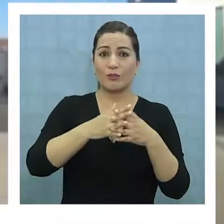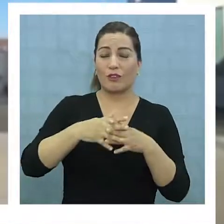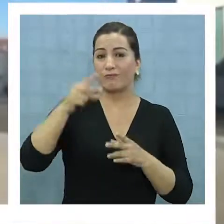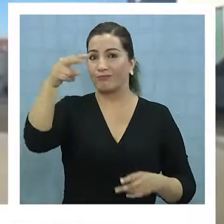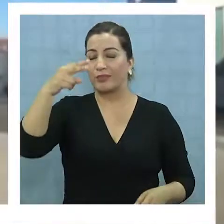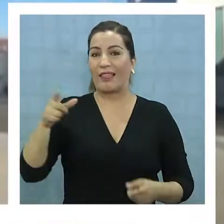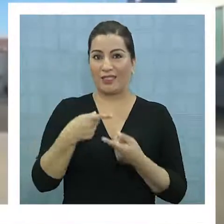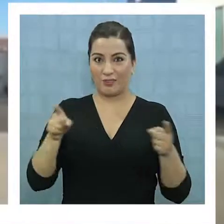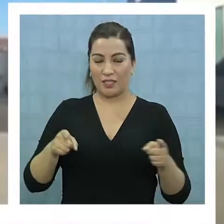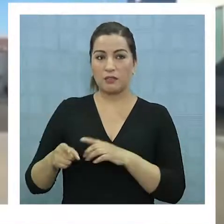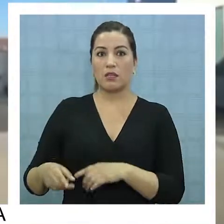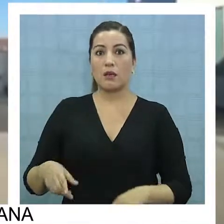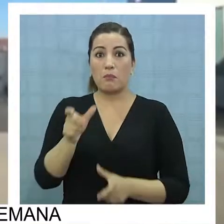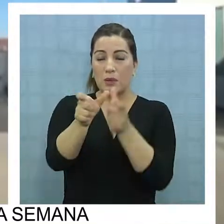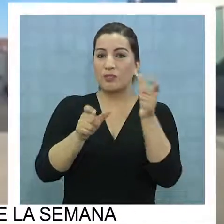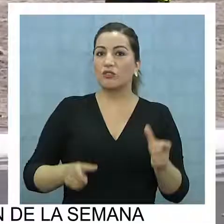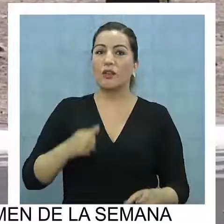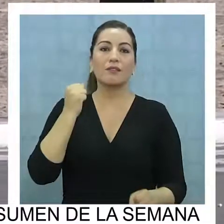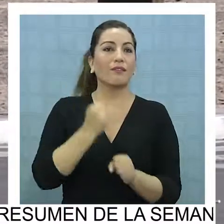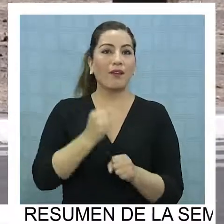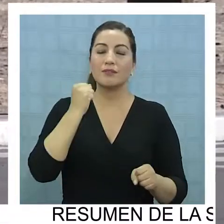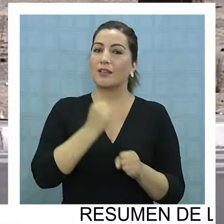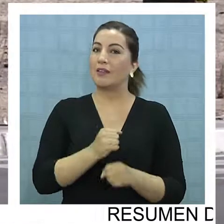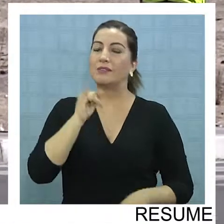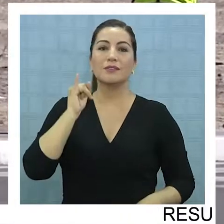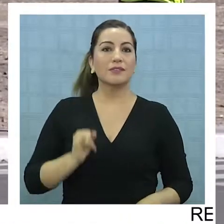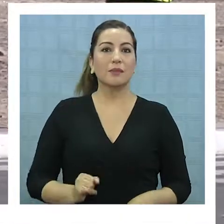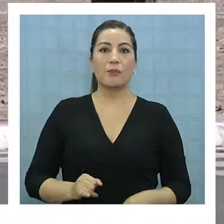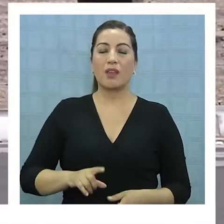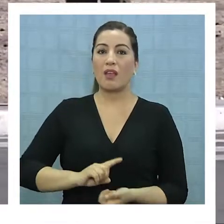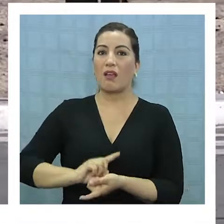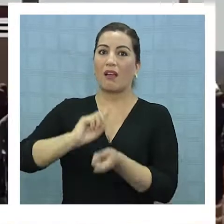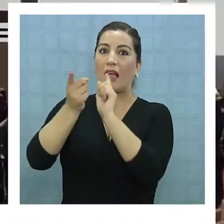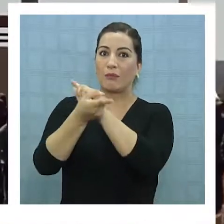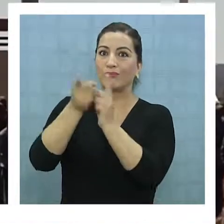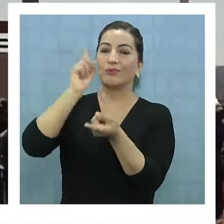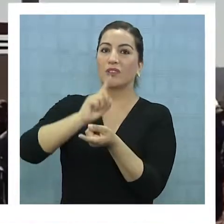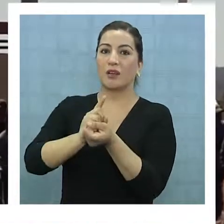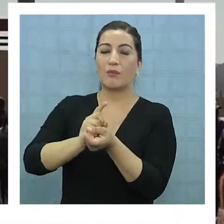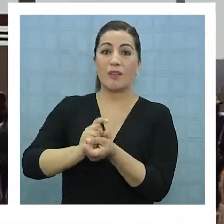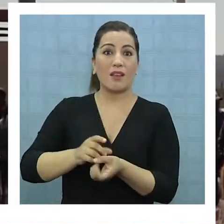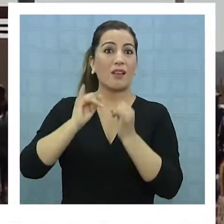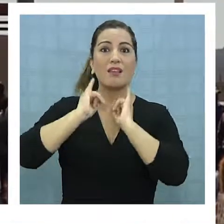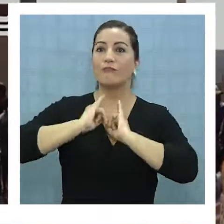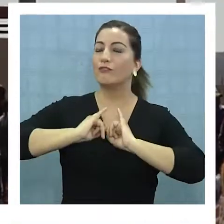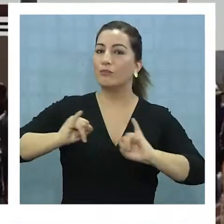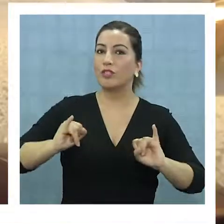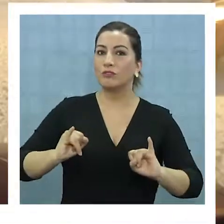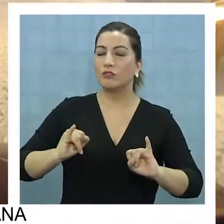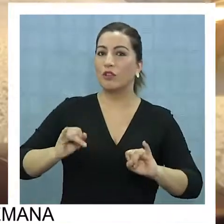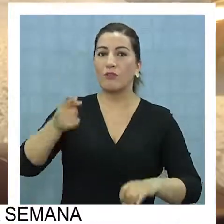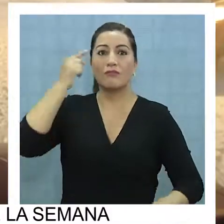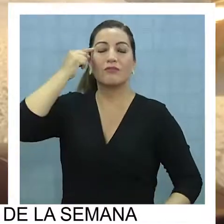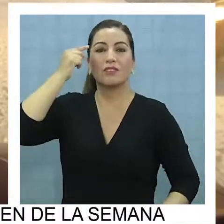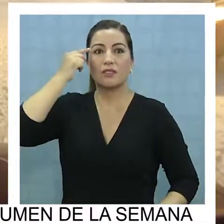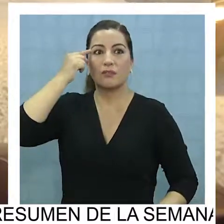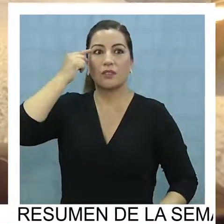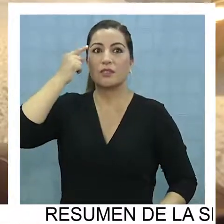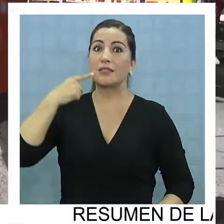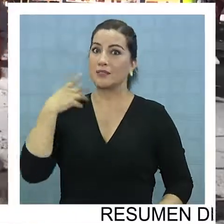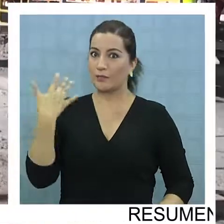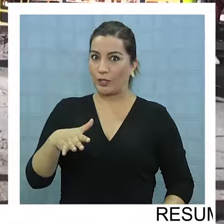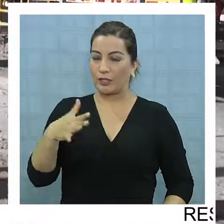Para quienes están trabajando constantemente en medio de este cambio de alturas, el intercambio de información y las conclusiones son